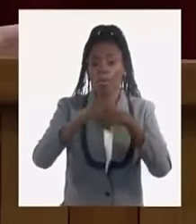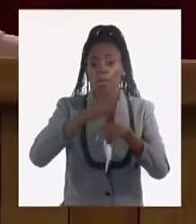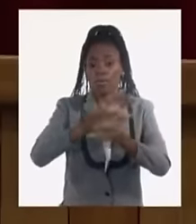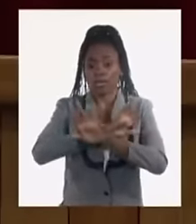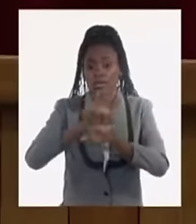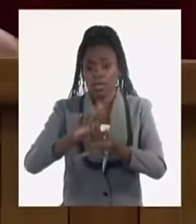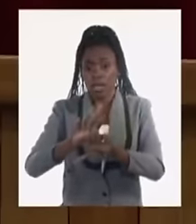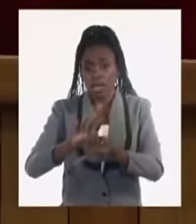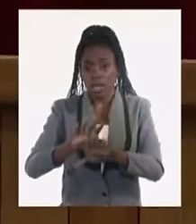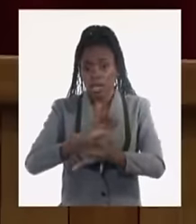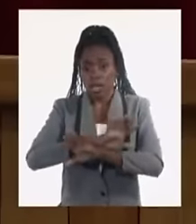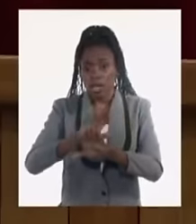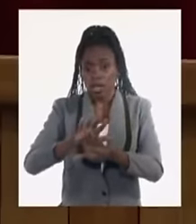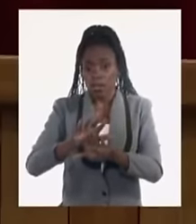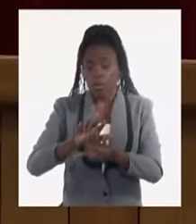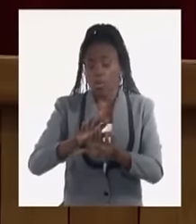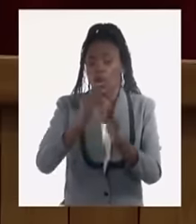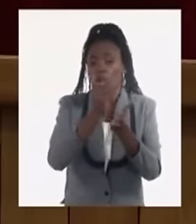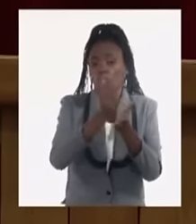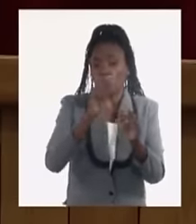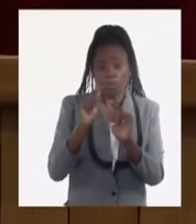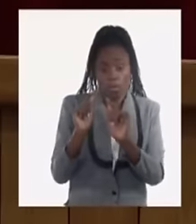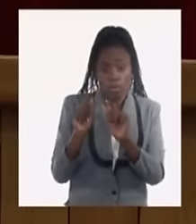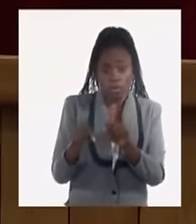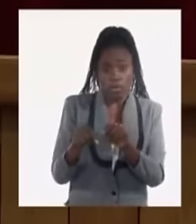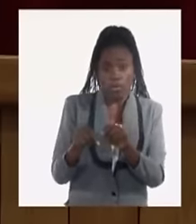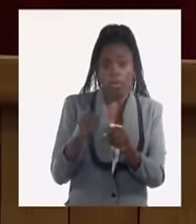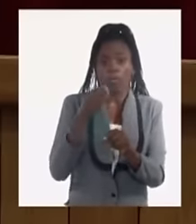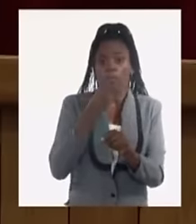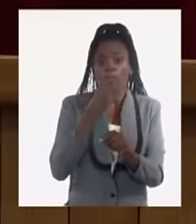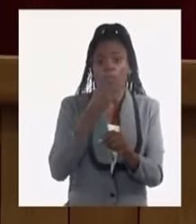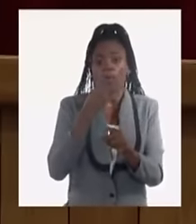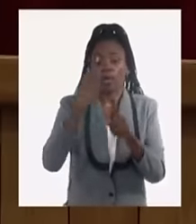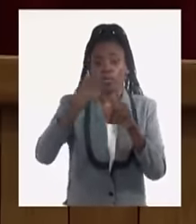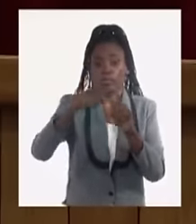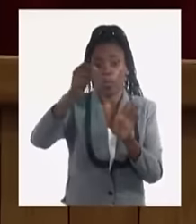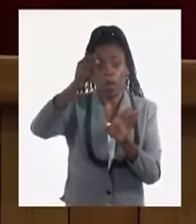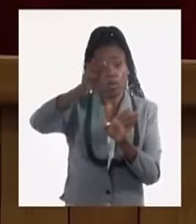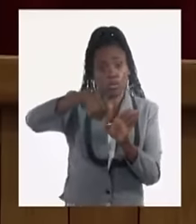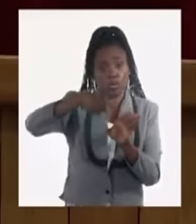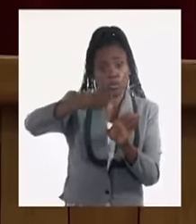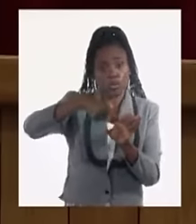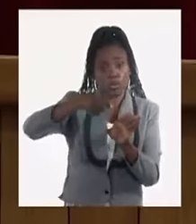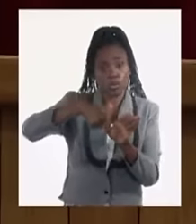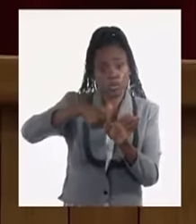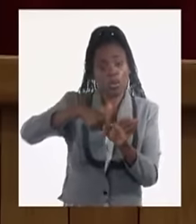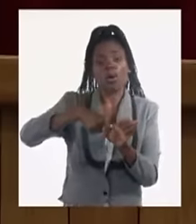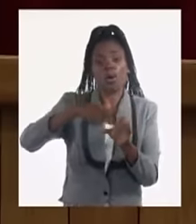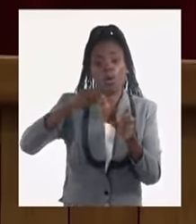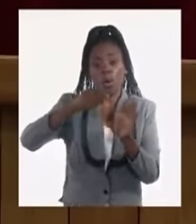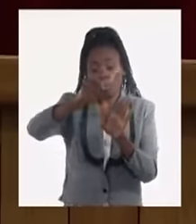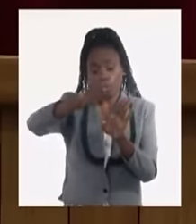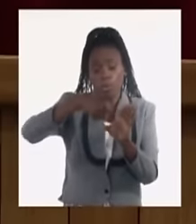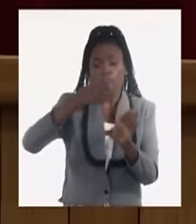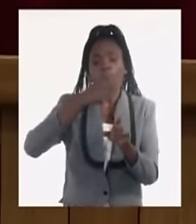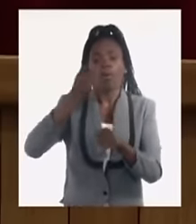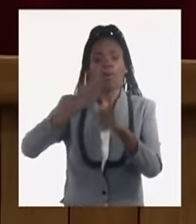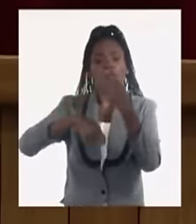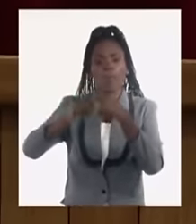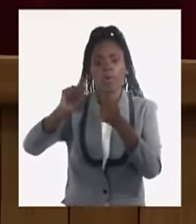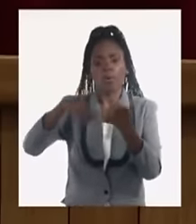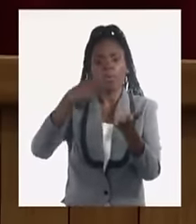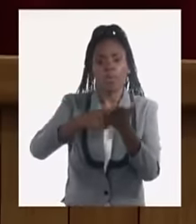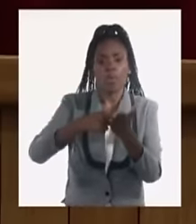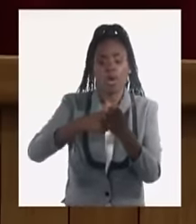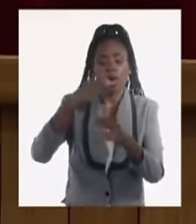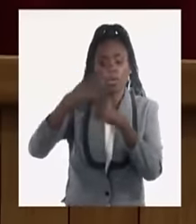satisface sus compromisos aquí pueda, a través de comercio electrónico, pueda vender, que sus pagos lo